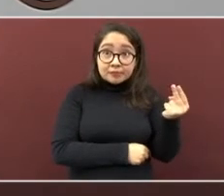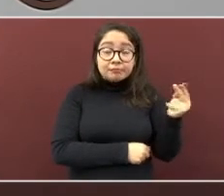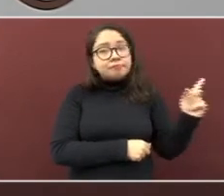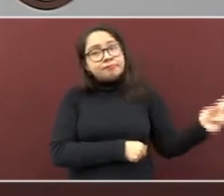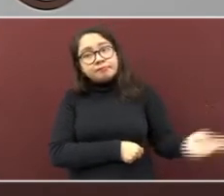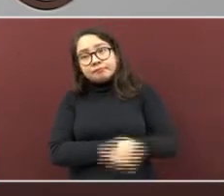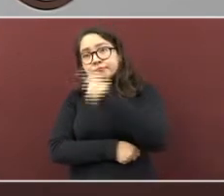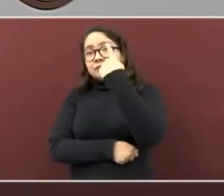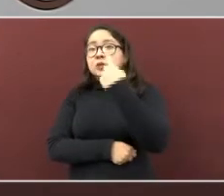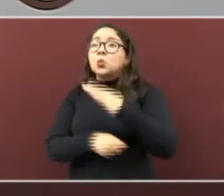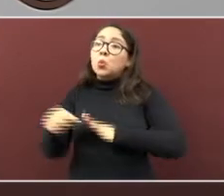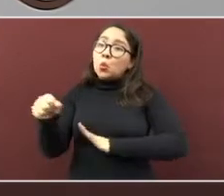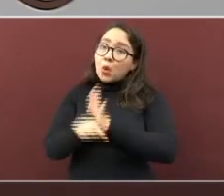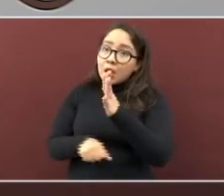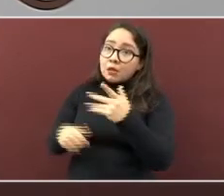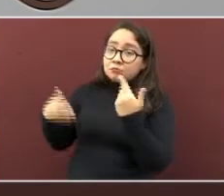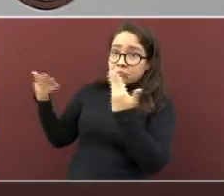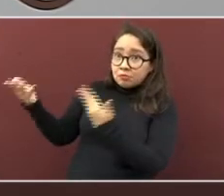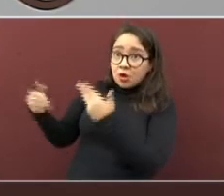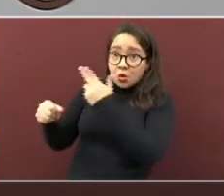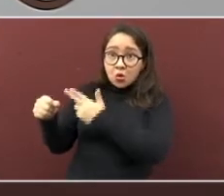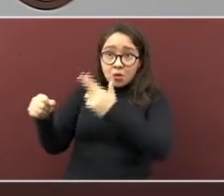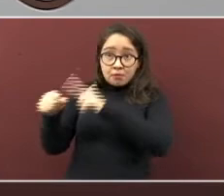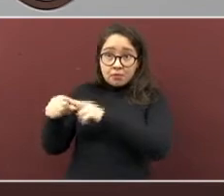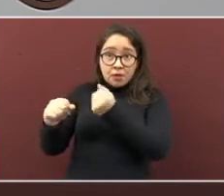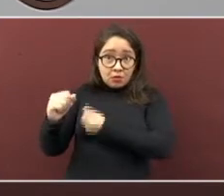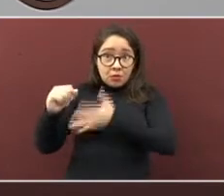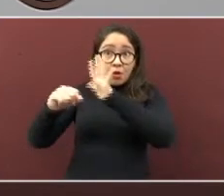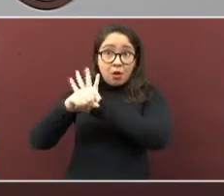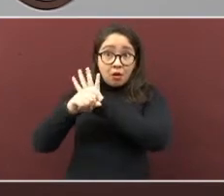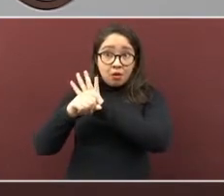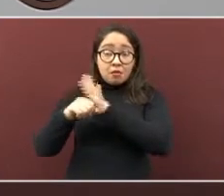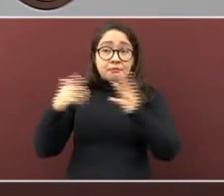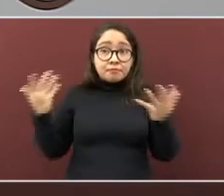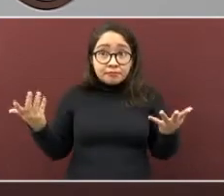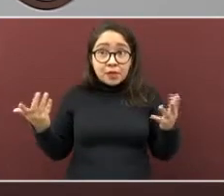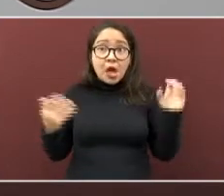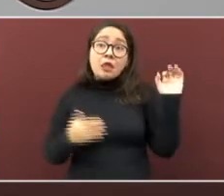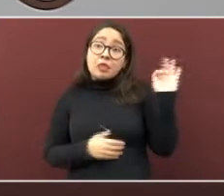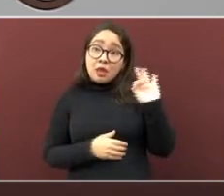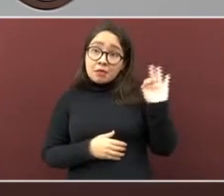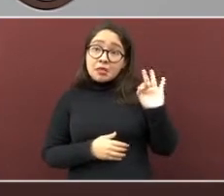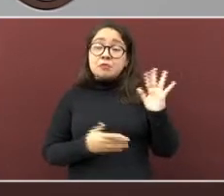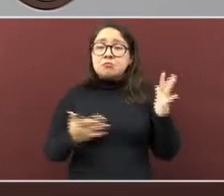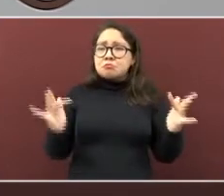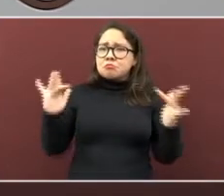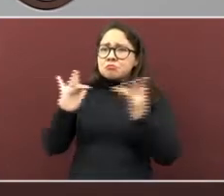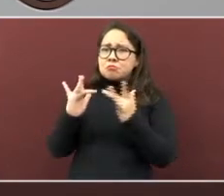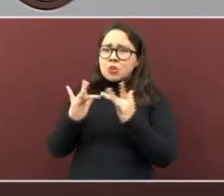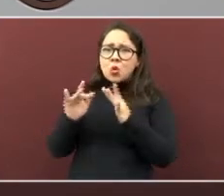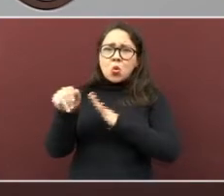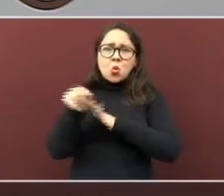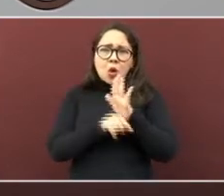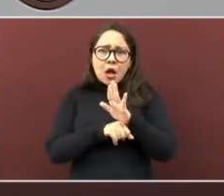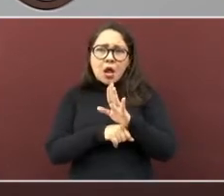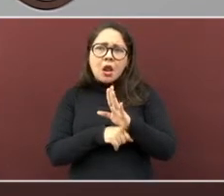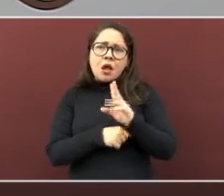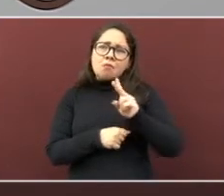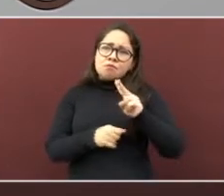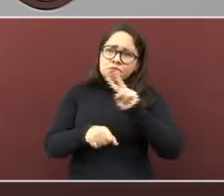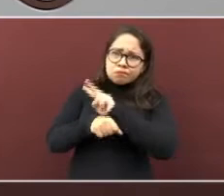canalizarlo a hospital COVID-19, o de lo contrario, referirlo a la vigilancia